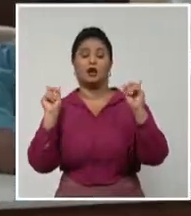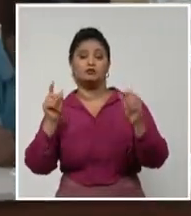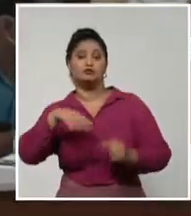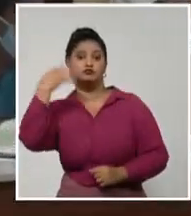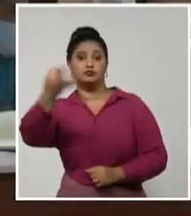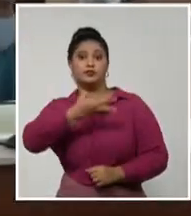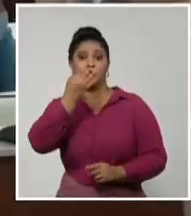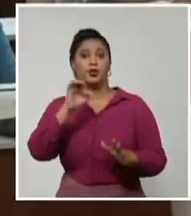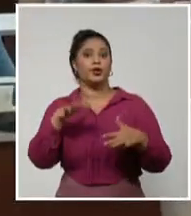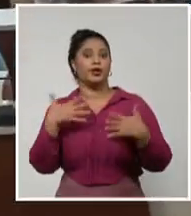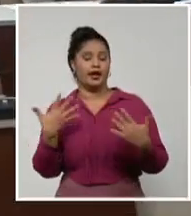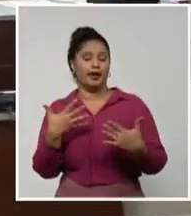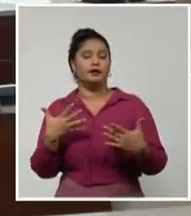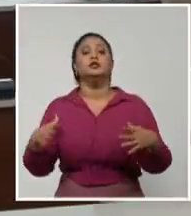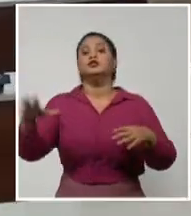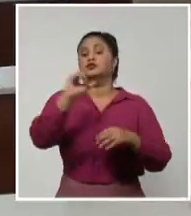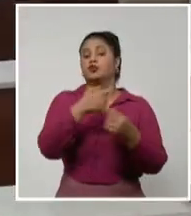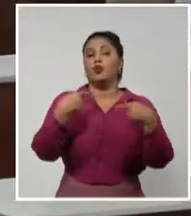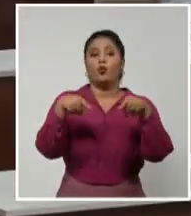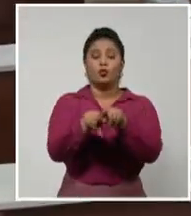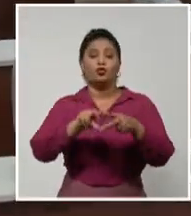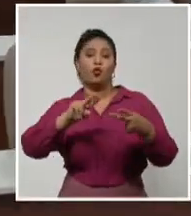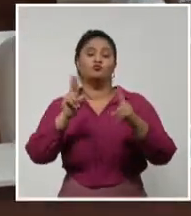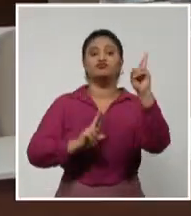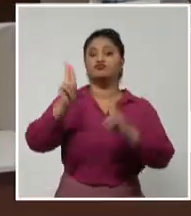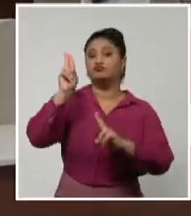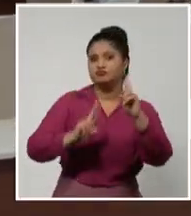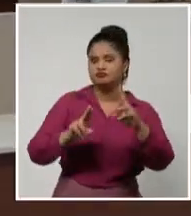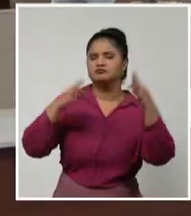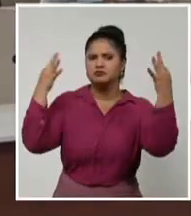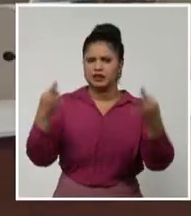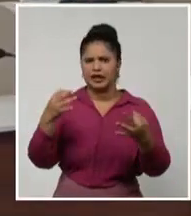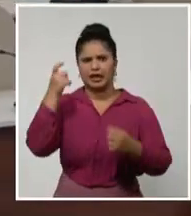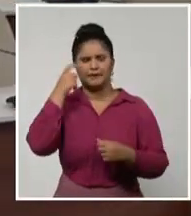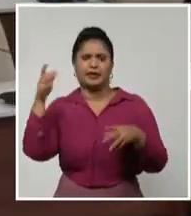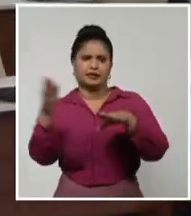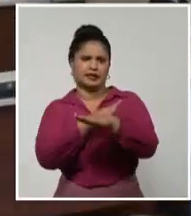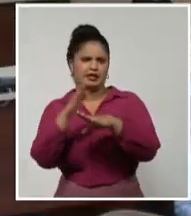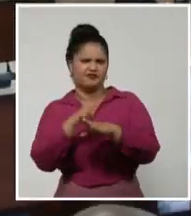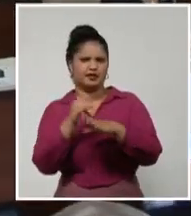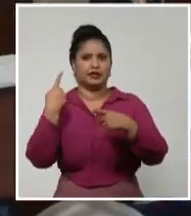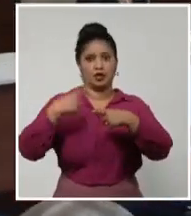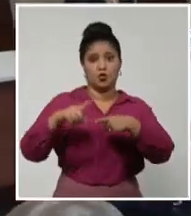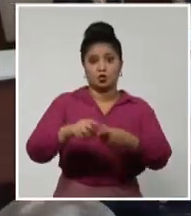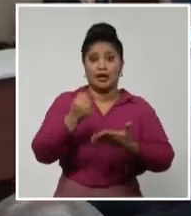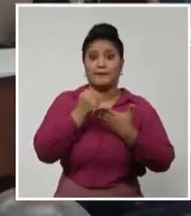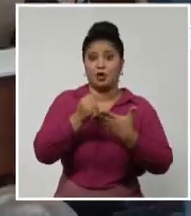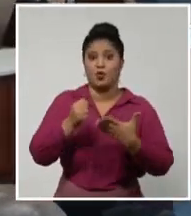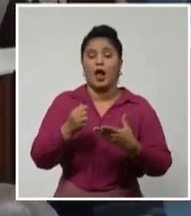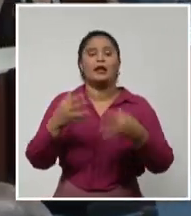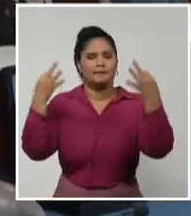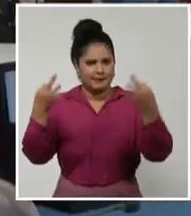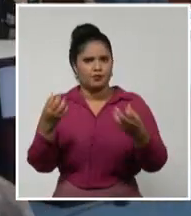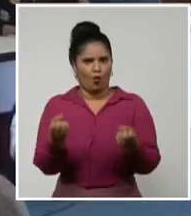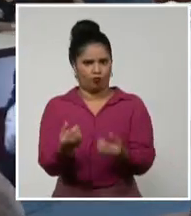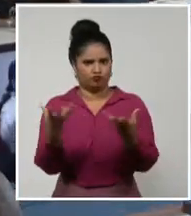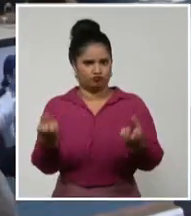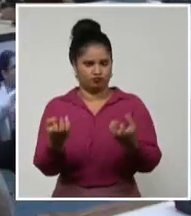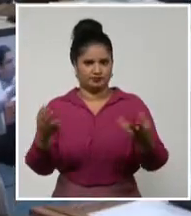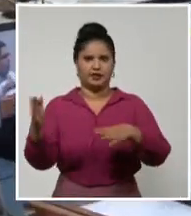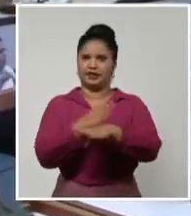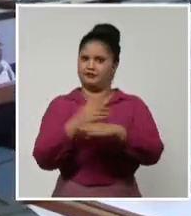para potenciar la producción de biofertilizantes y bioplaguicidas y desarrollar nuevos prototipos de maquinarias, implementos,